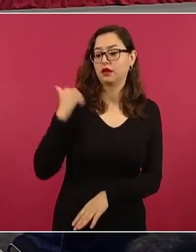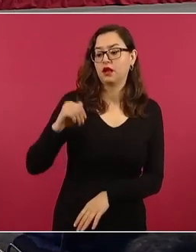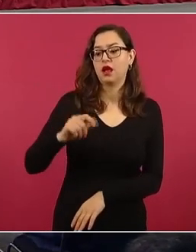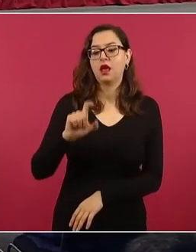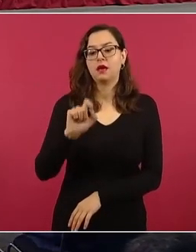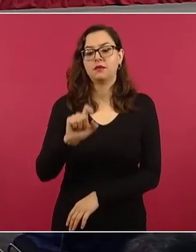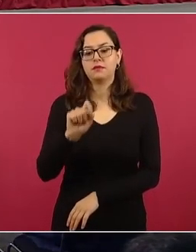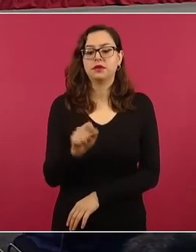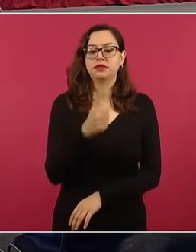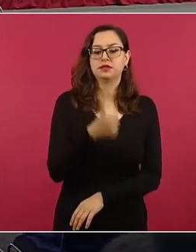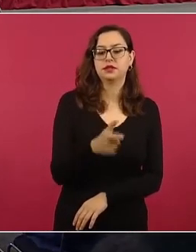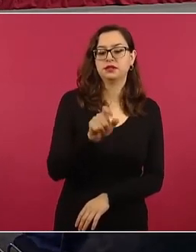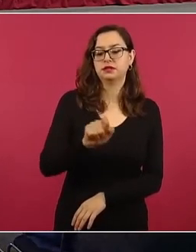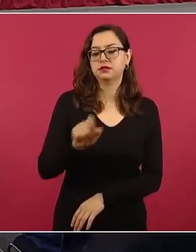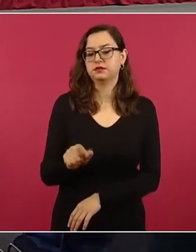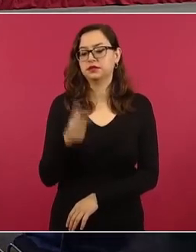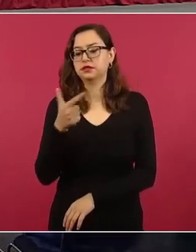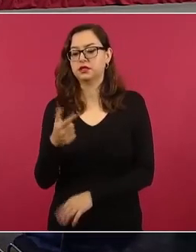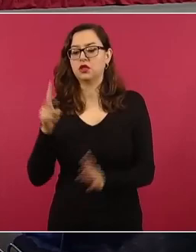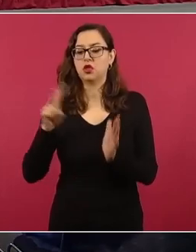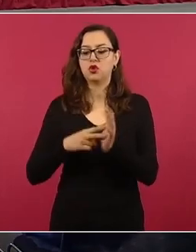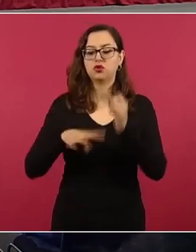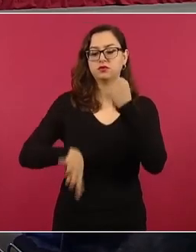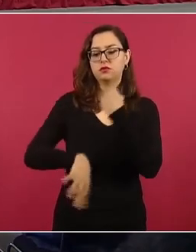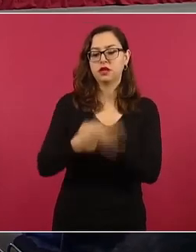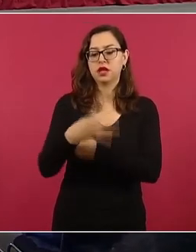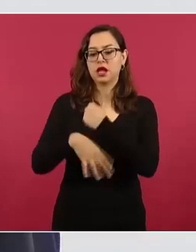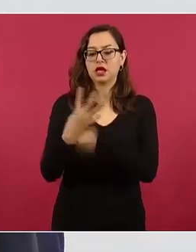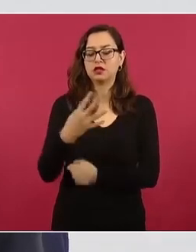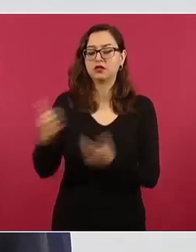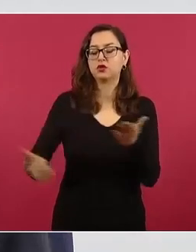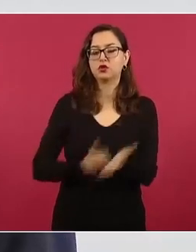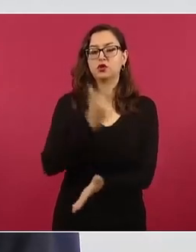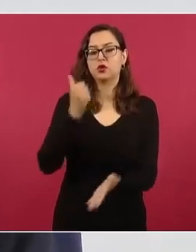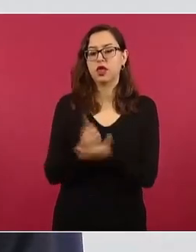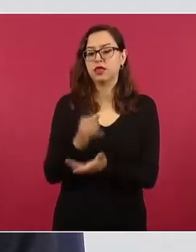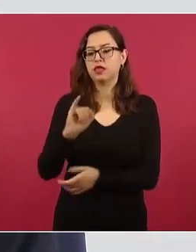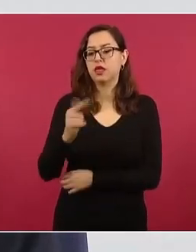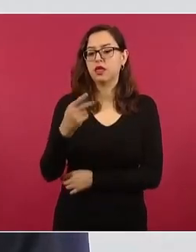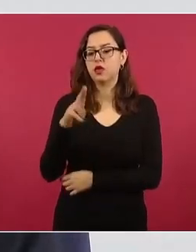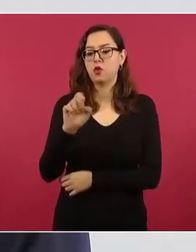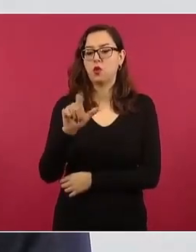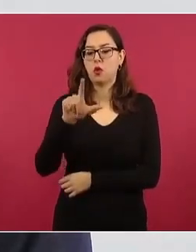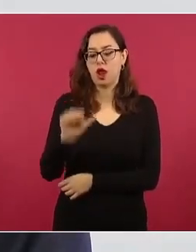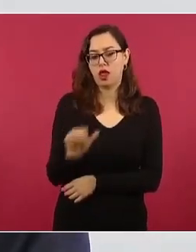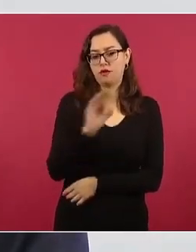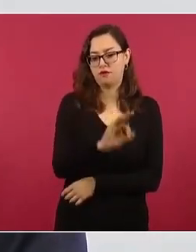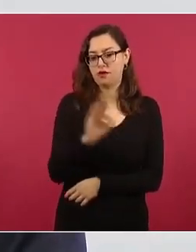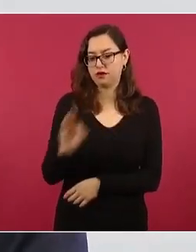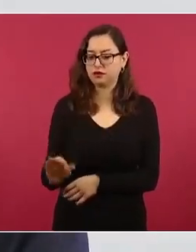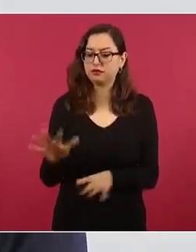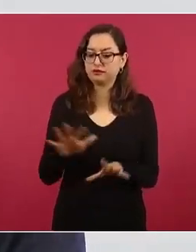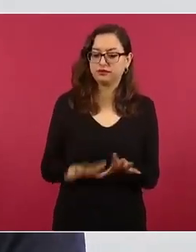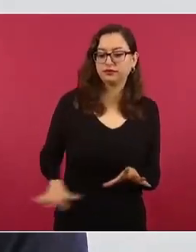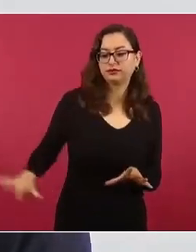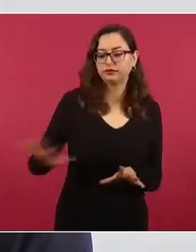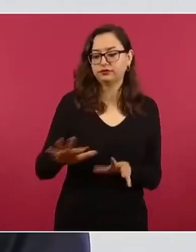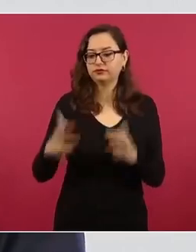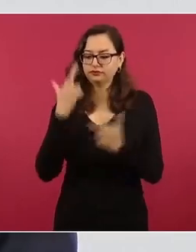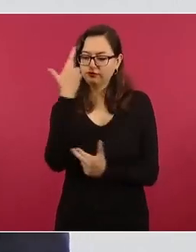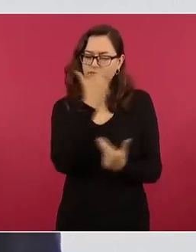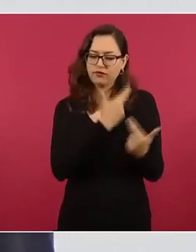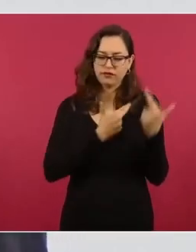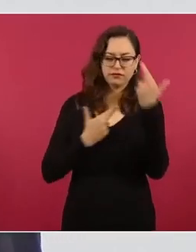y 27 de septiembre del 2014 en la ciudad de Iguala en dos momentos. El primero es el análisis